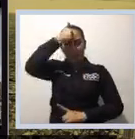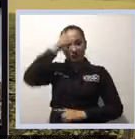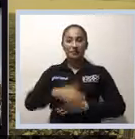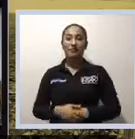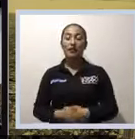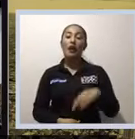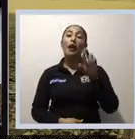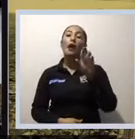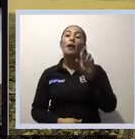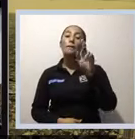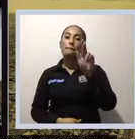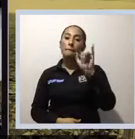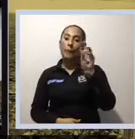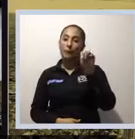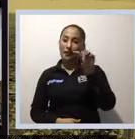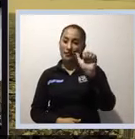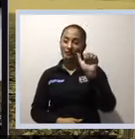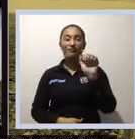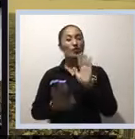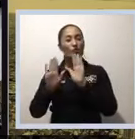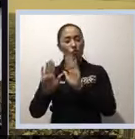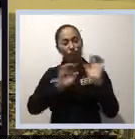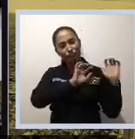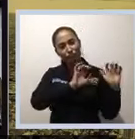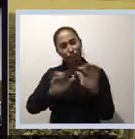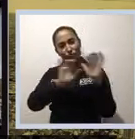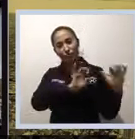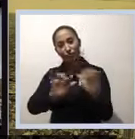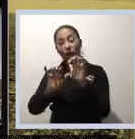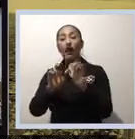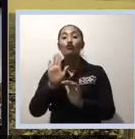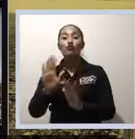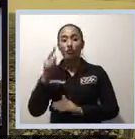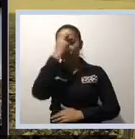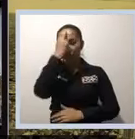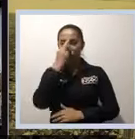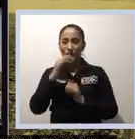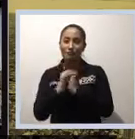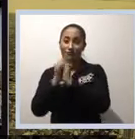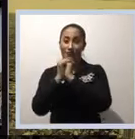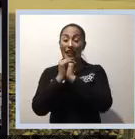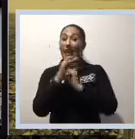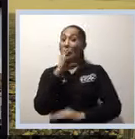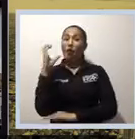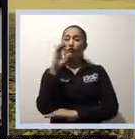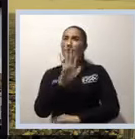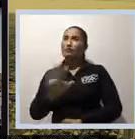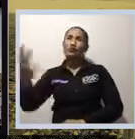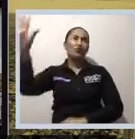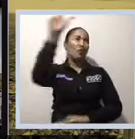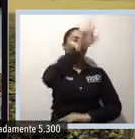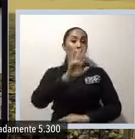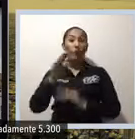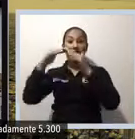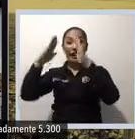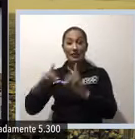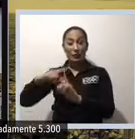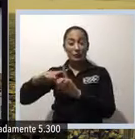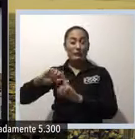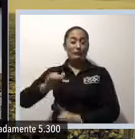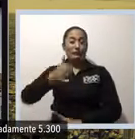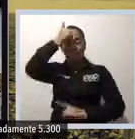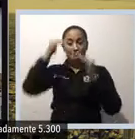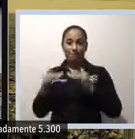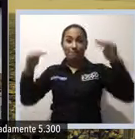culto católico, el más importante del país y adicionalmente está consagrado a Nuestra Señora de la Inmaculada Concepción. Es un